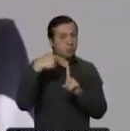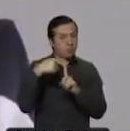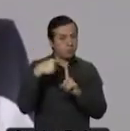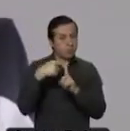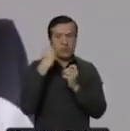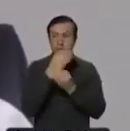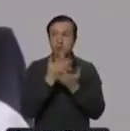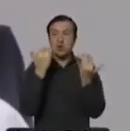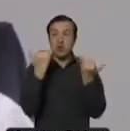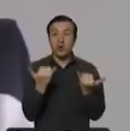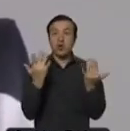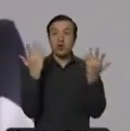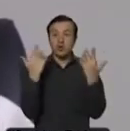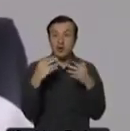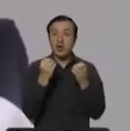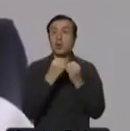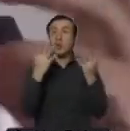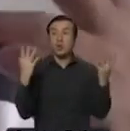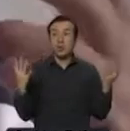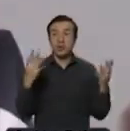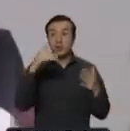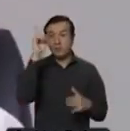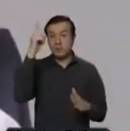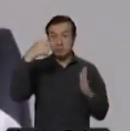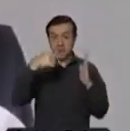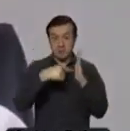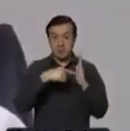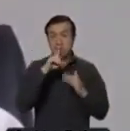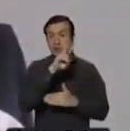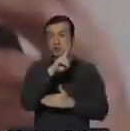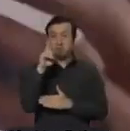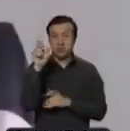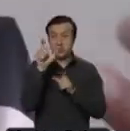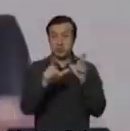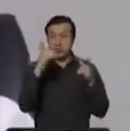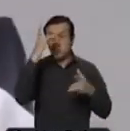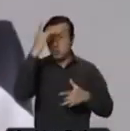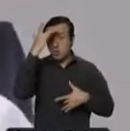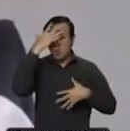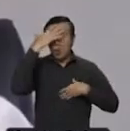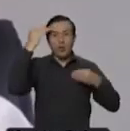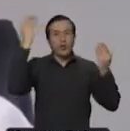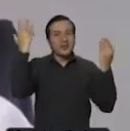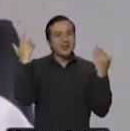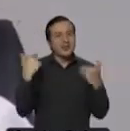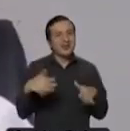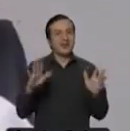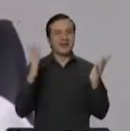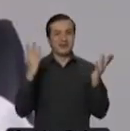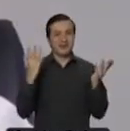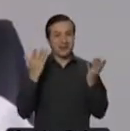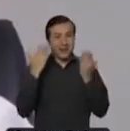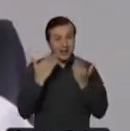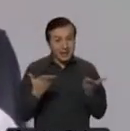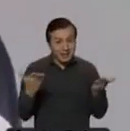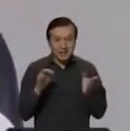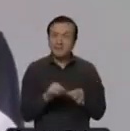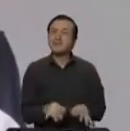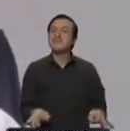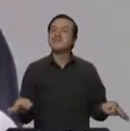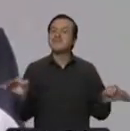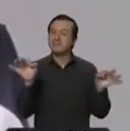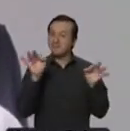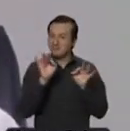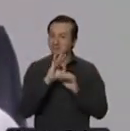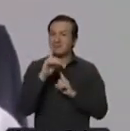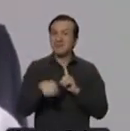Al día de hoy ya casi llegamos a los 1.200 recuperados. Eso es muy importante. Y